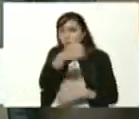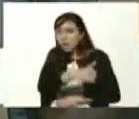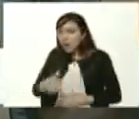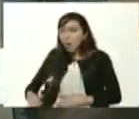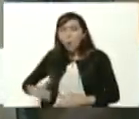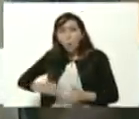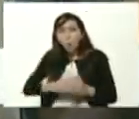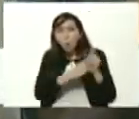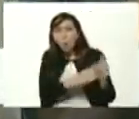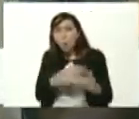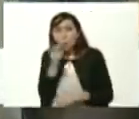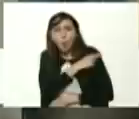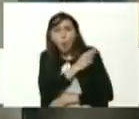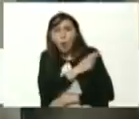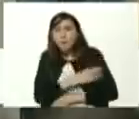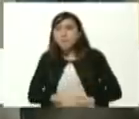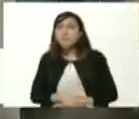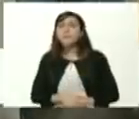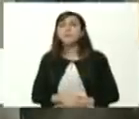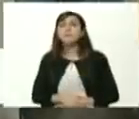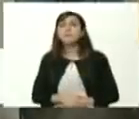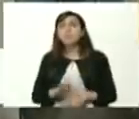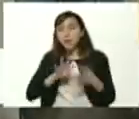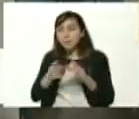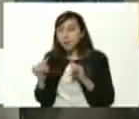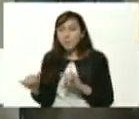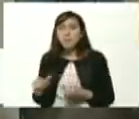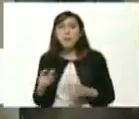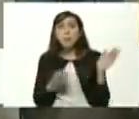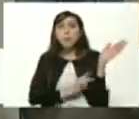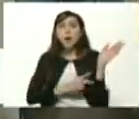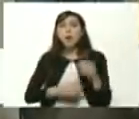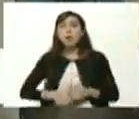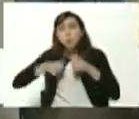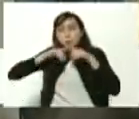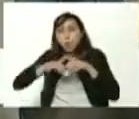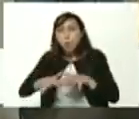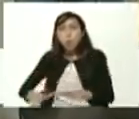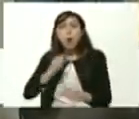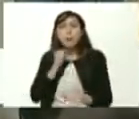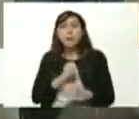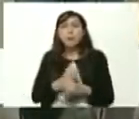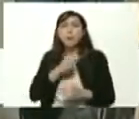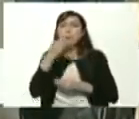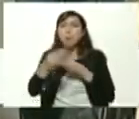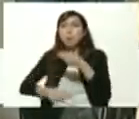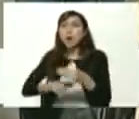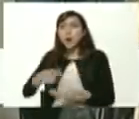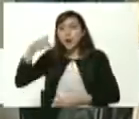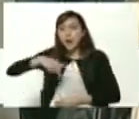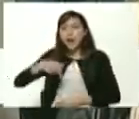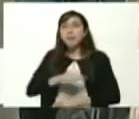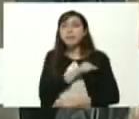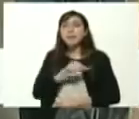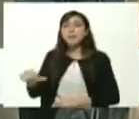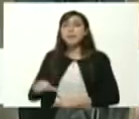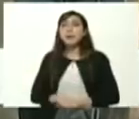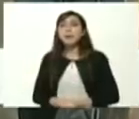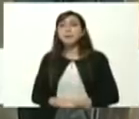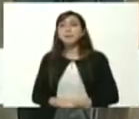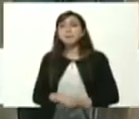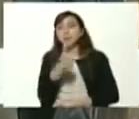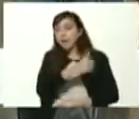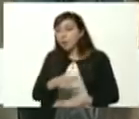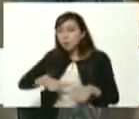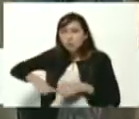los jefes con cada uno de los jefes de parroquia acá para el despliegue que vamos a realizar esta semana en cada uno de estos